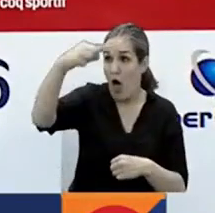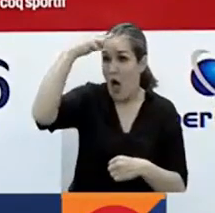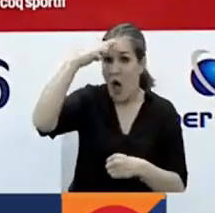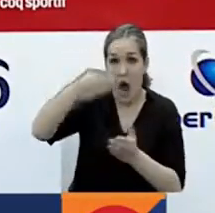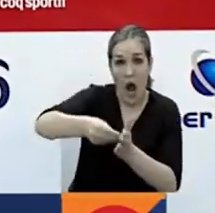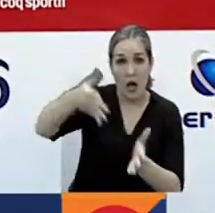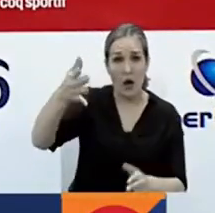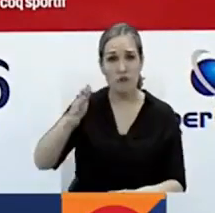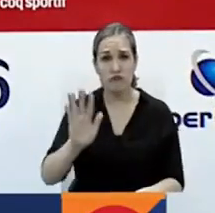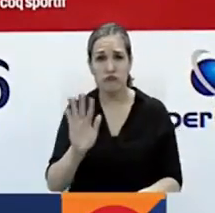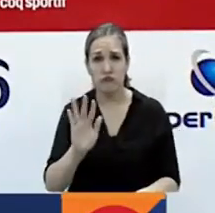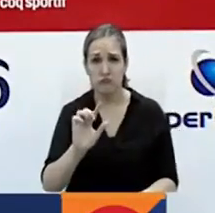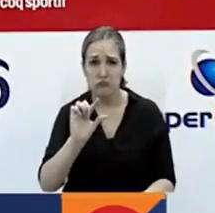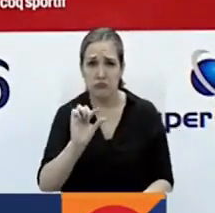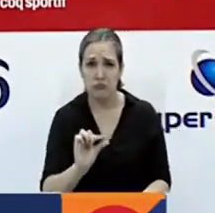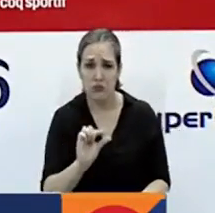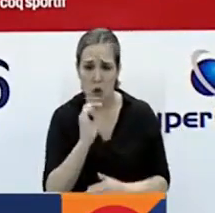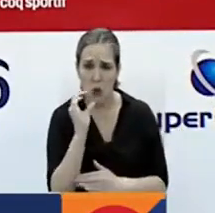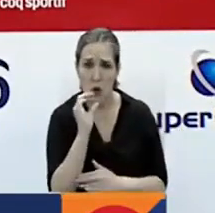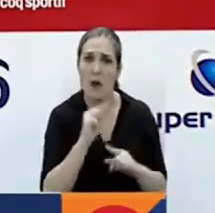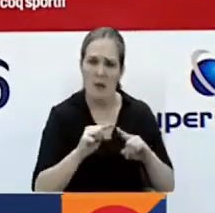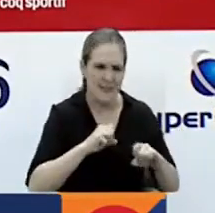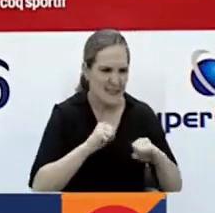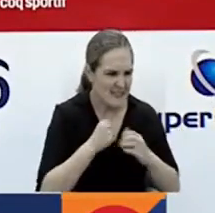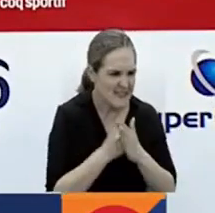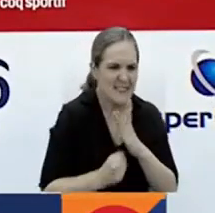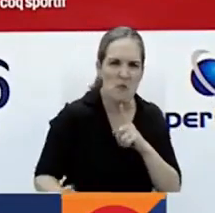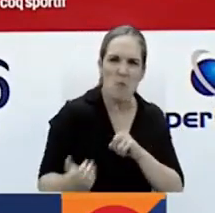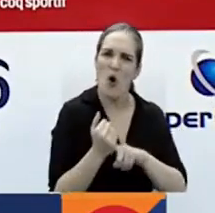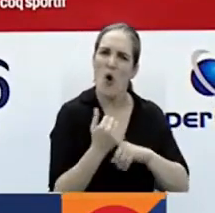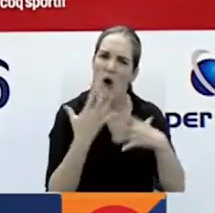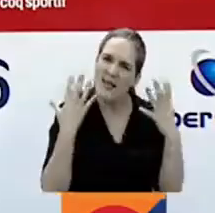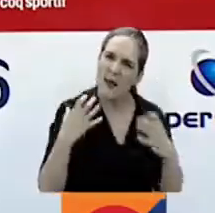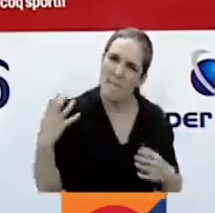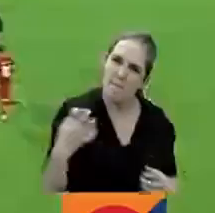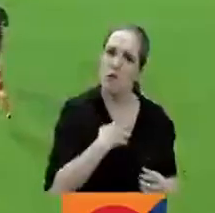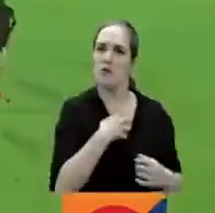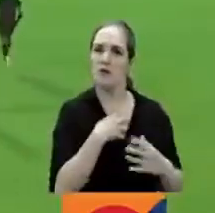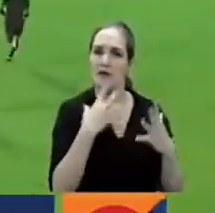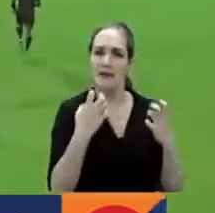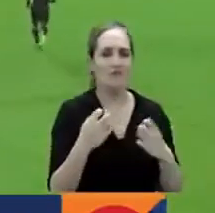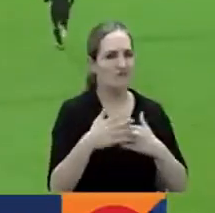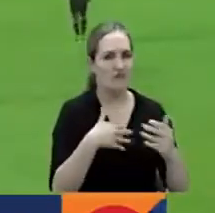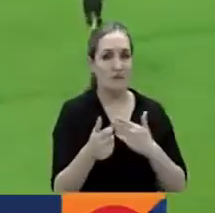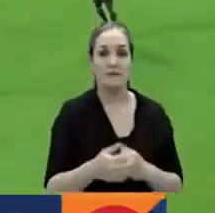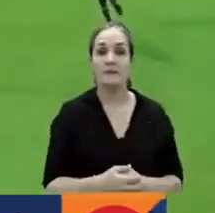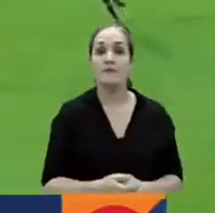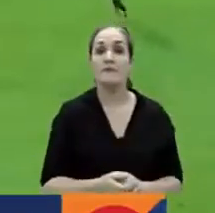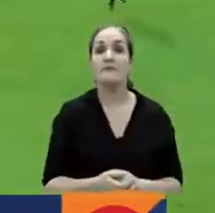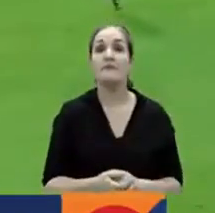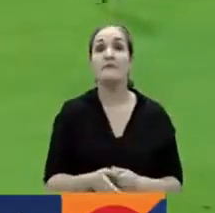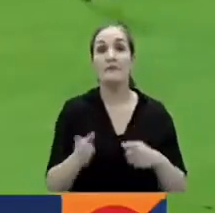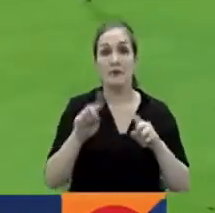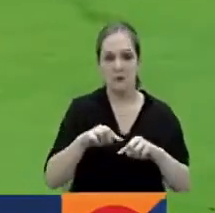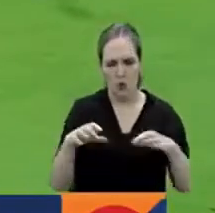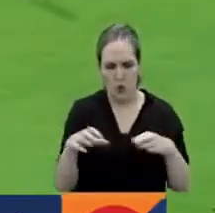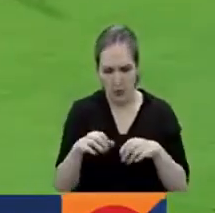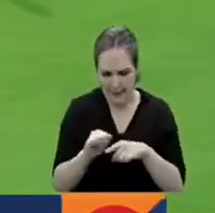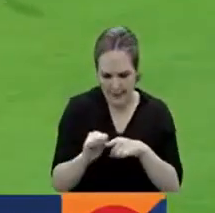de Colombia, sale a intentar ganar a donde vayamos. También porque el sembrar trabajo